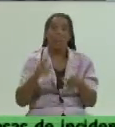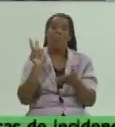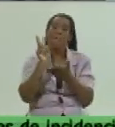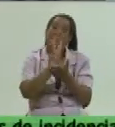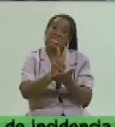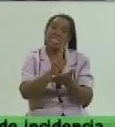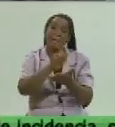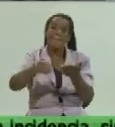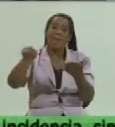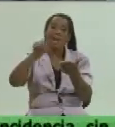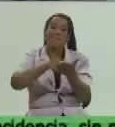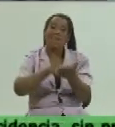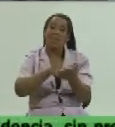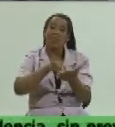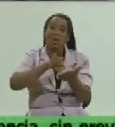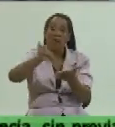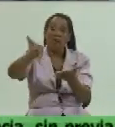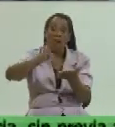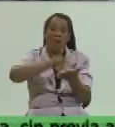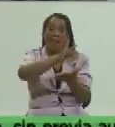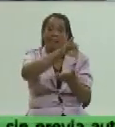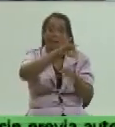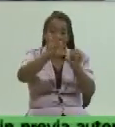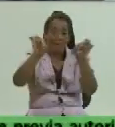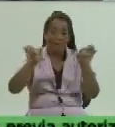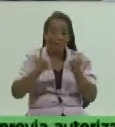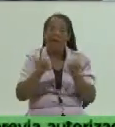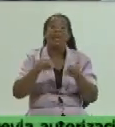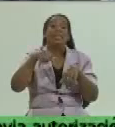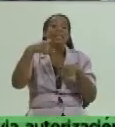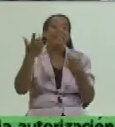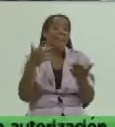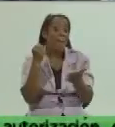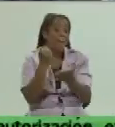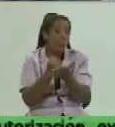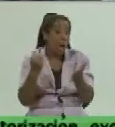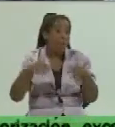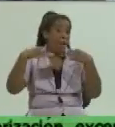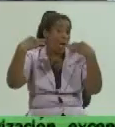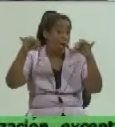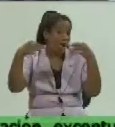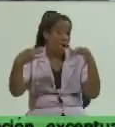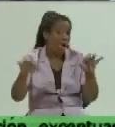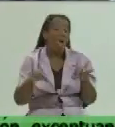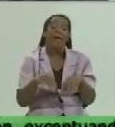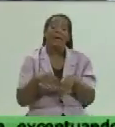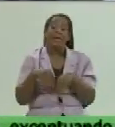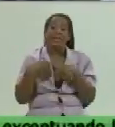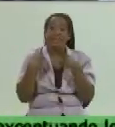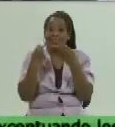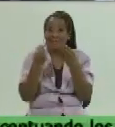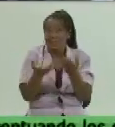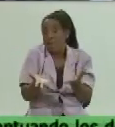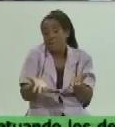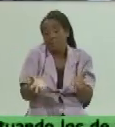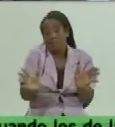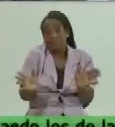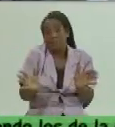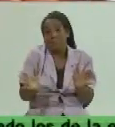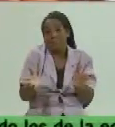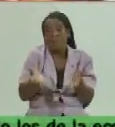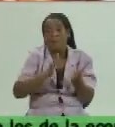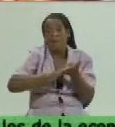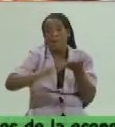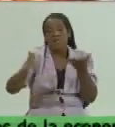se le hacen toda la documentación se aprueban y ya se le da el resto de